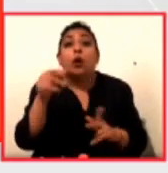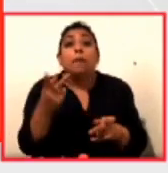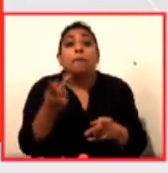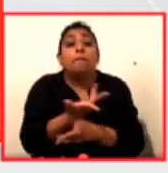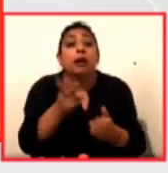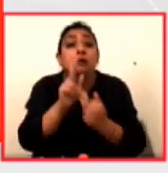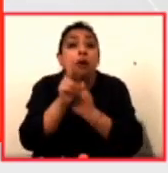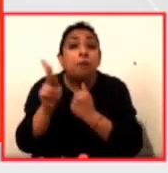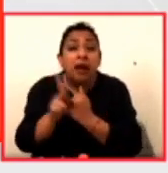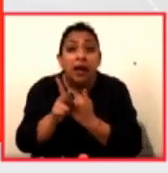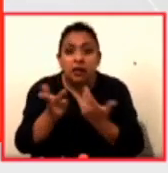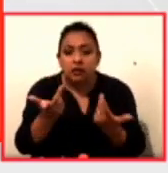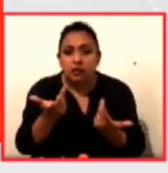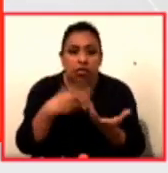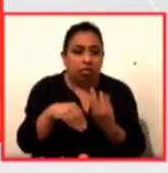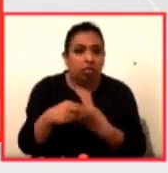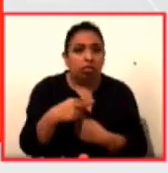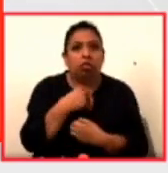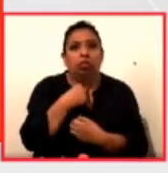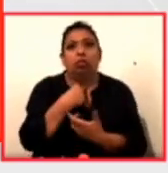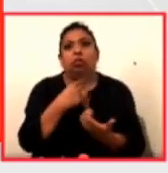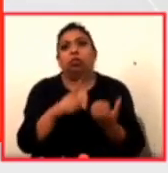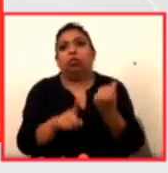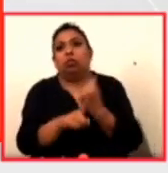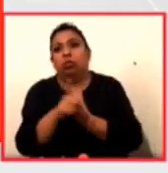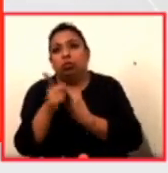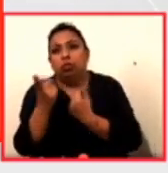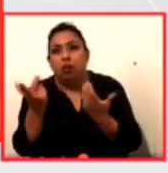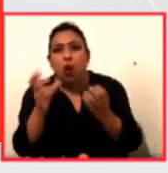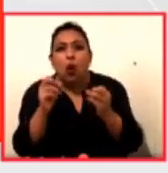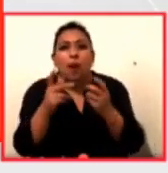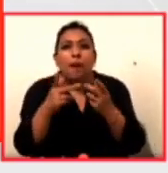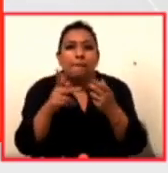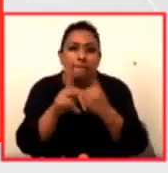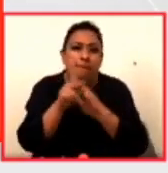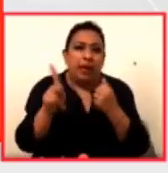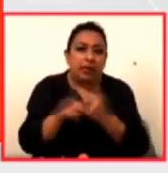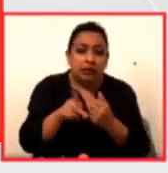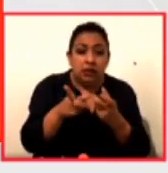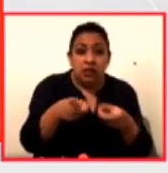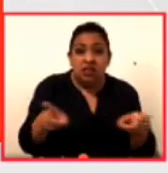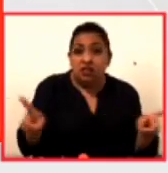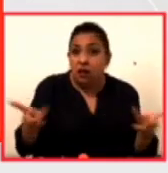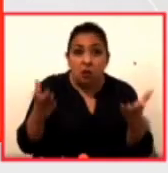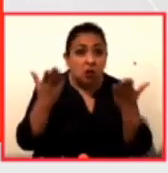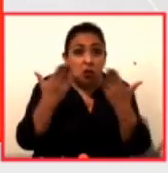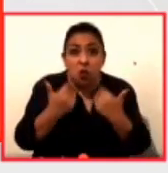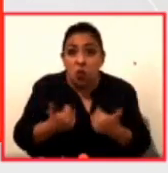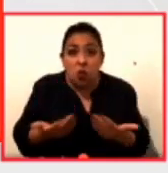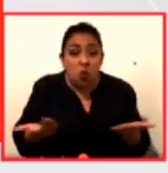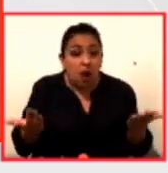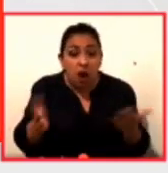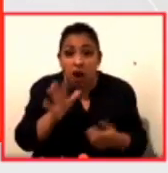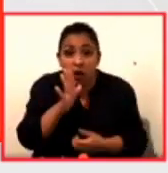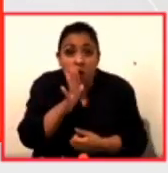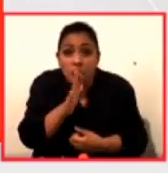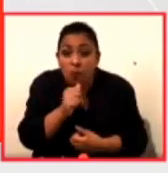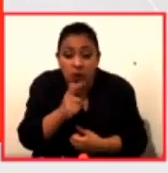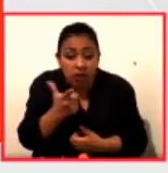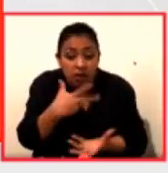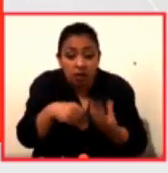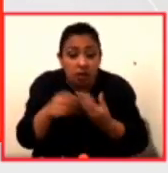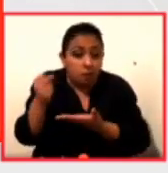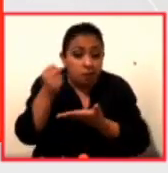estados de menores economías o de escalas menores o países en desarrollo que no van a tener la capacidad económica de